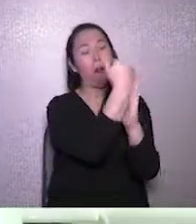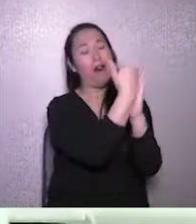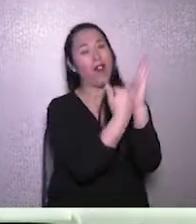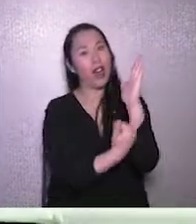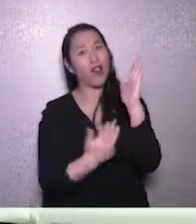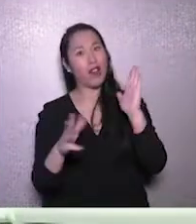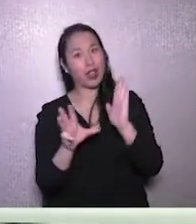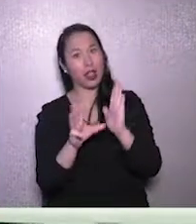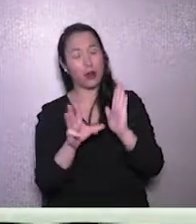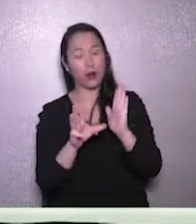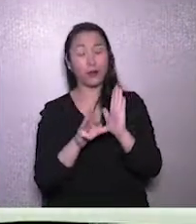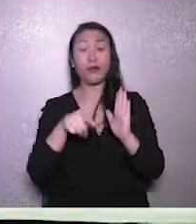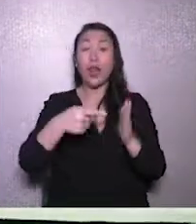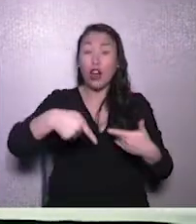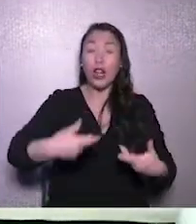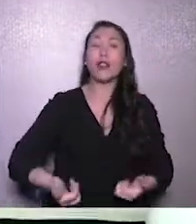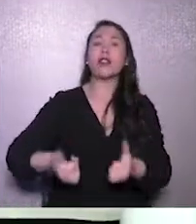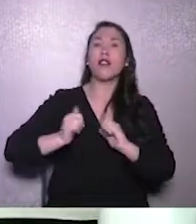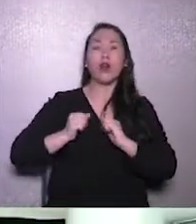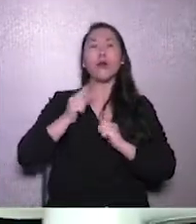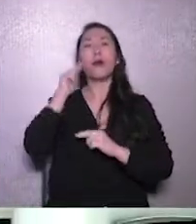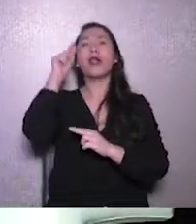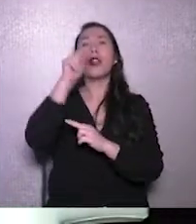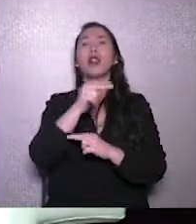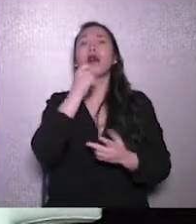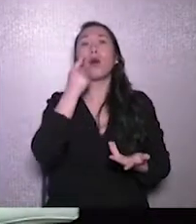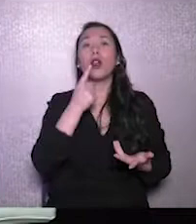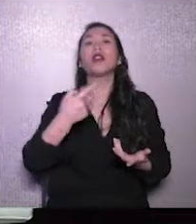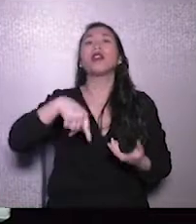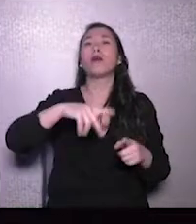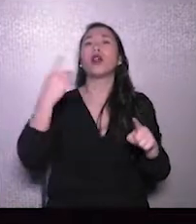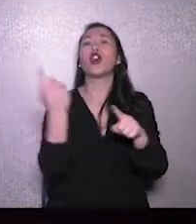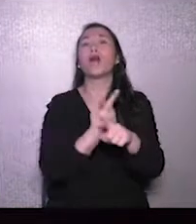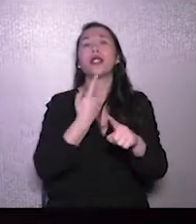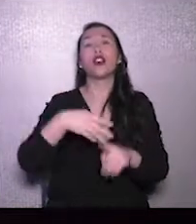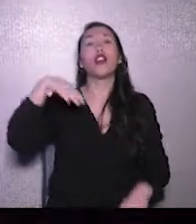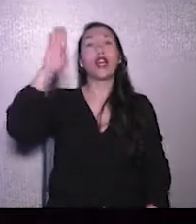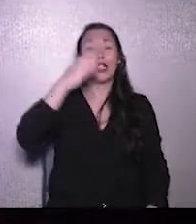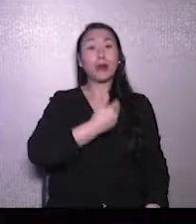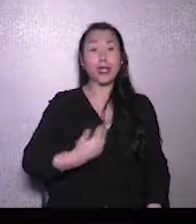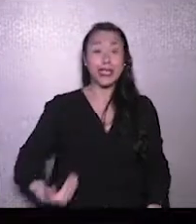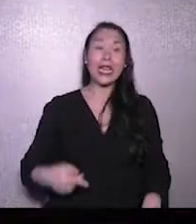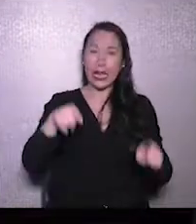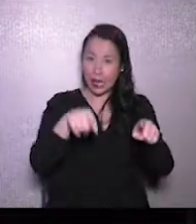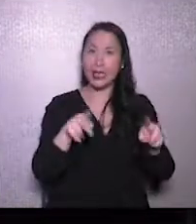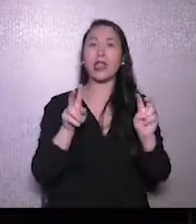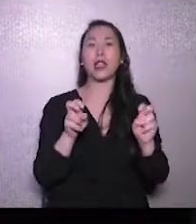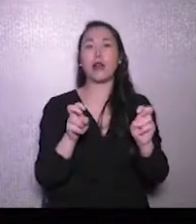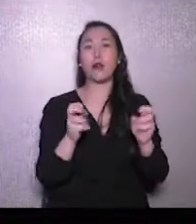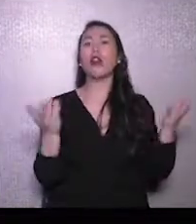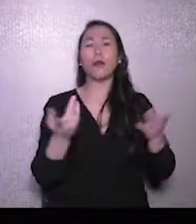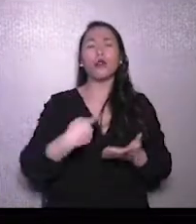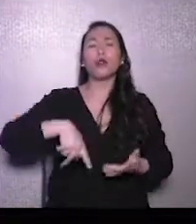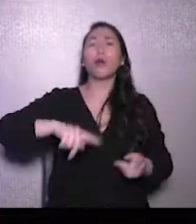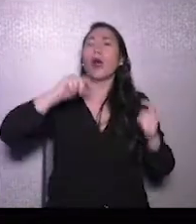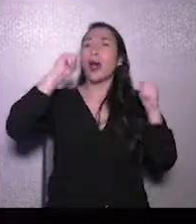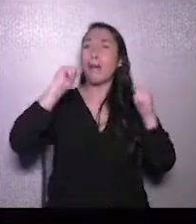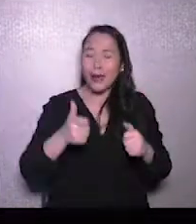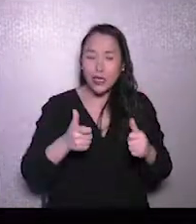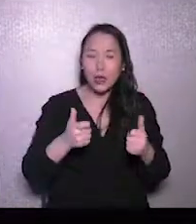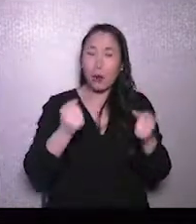perfecta el desafío que tenemos por delante. Y lo que tenemos que hablar con los candidatos presidenciales es exactamente esto. Cómo somos capaces de ir